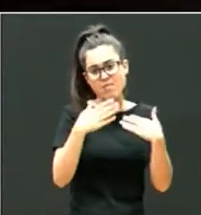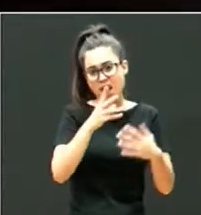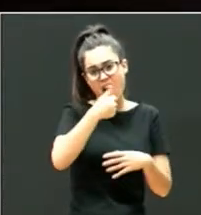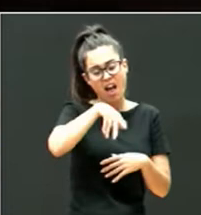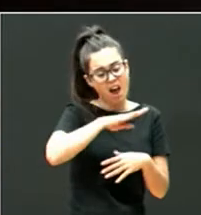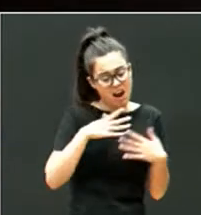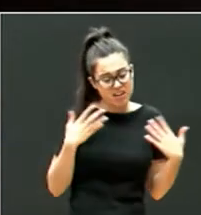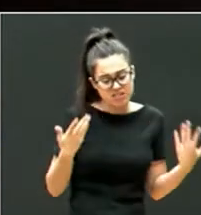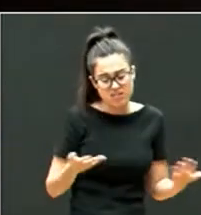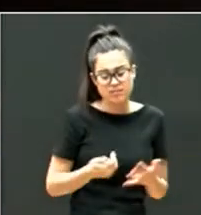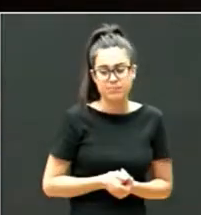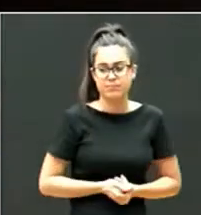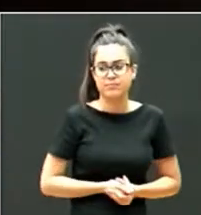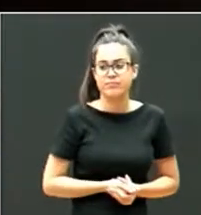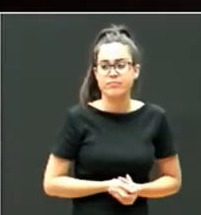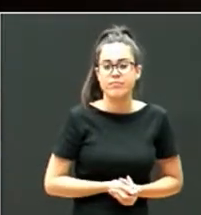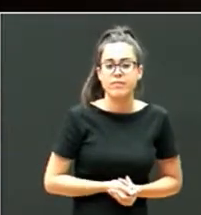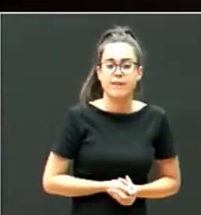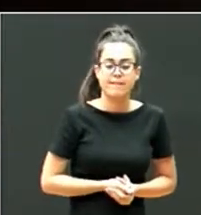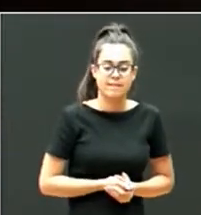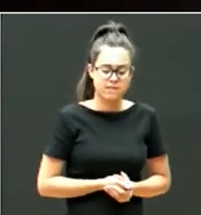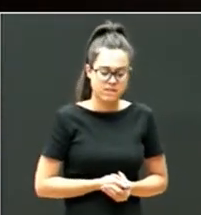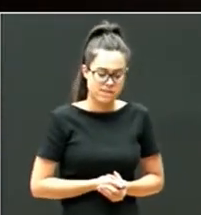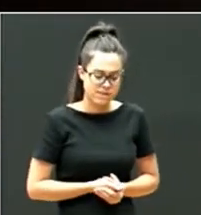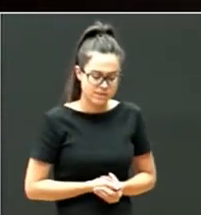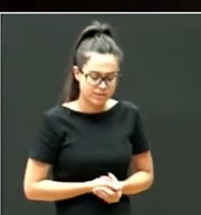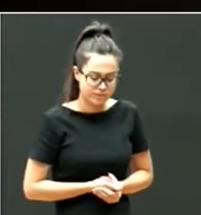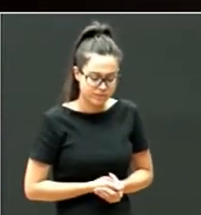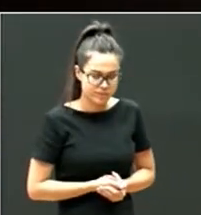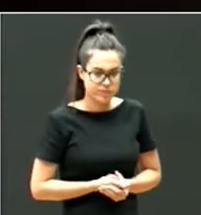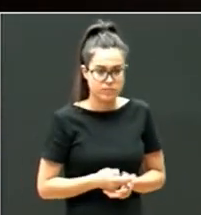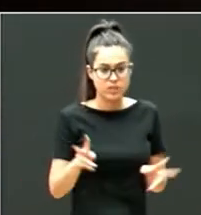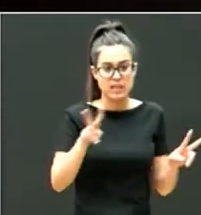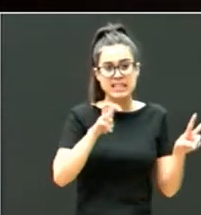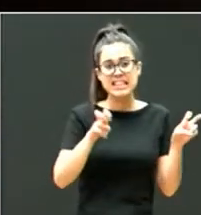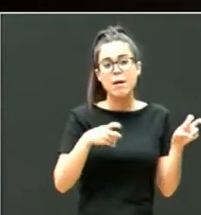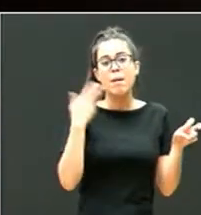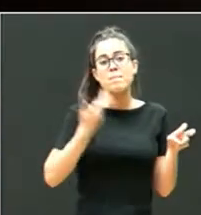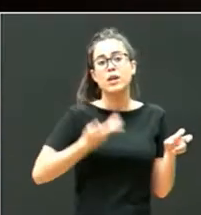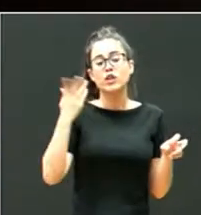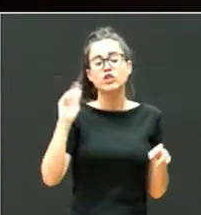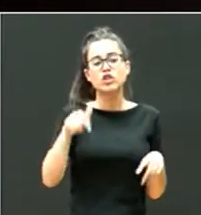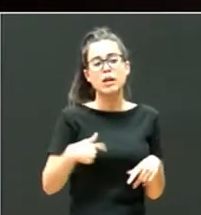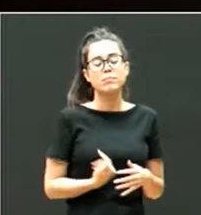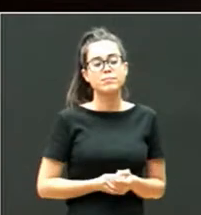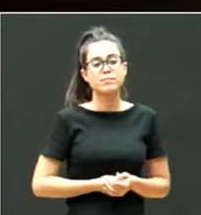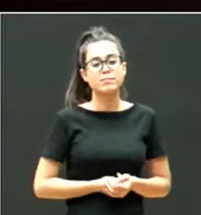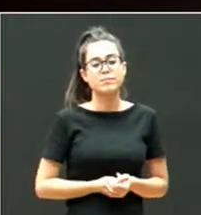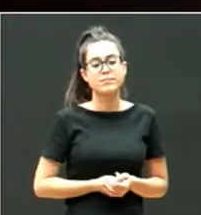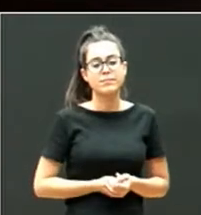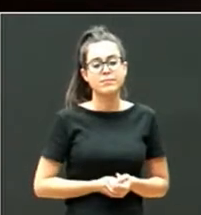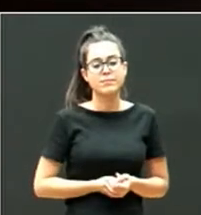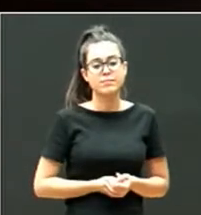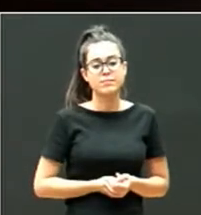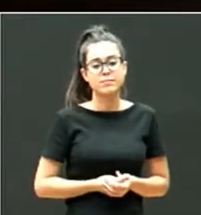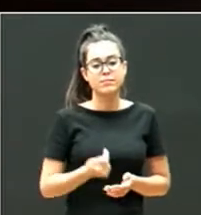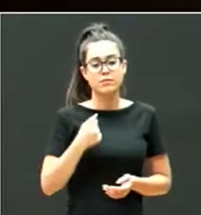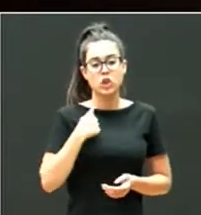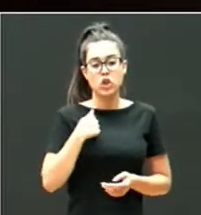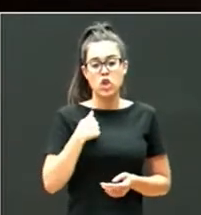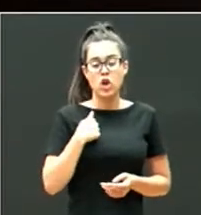niveles, a explicar. Otro tema muy importante, me parece que tendría que, viéndolo también de mis hijos,